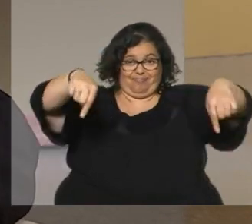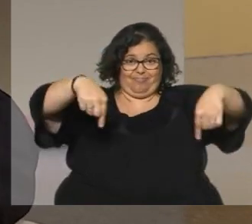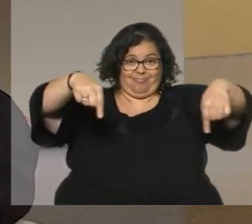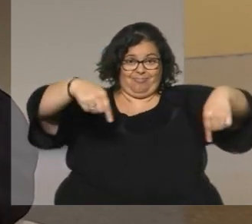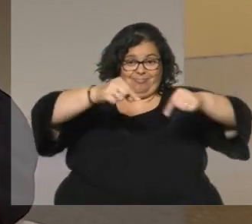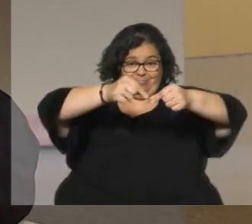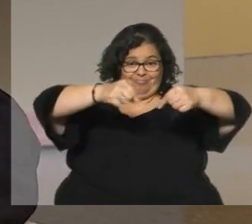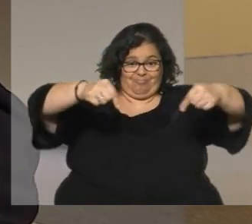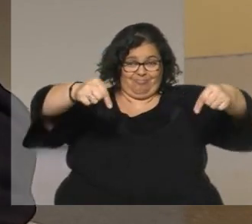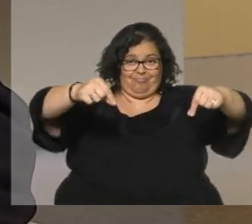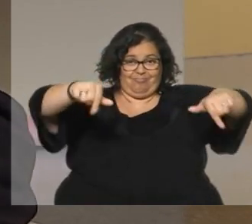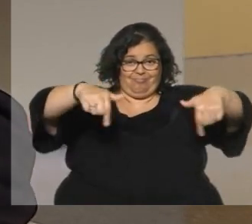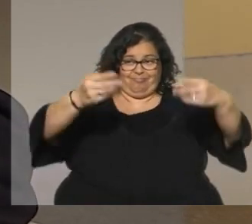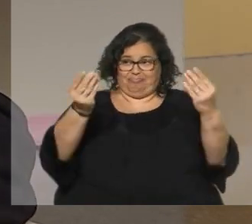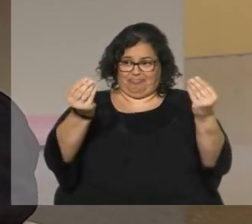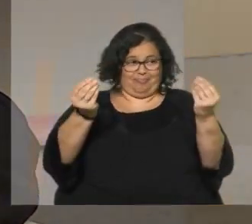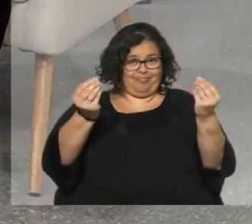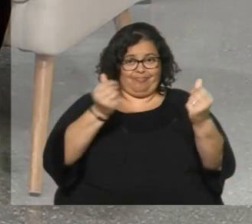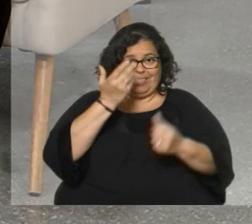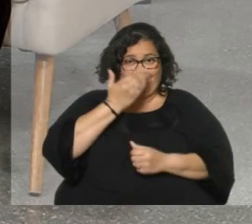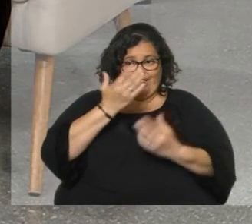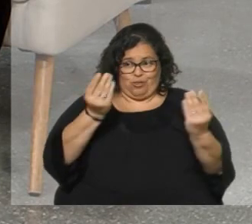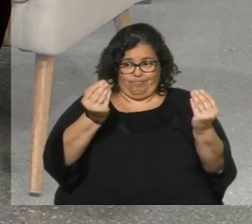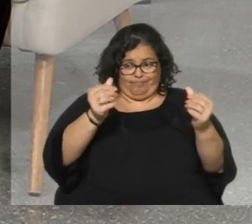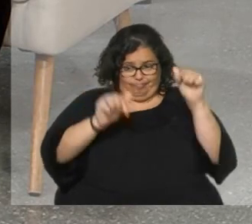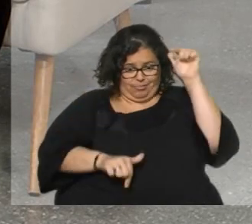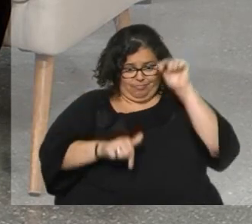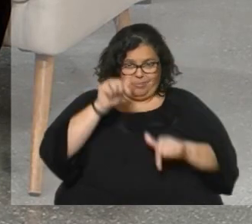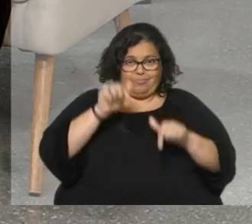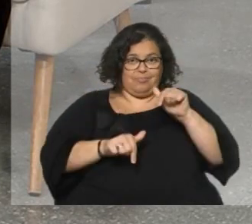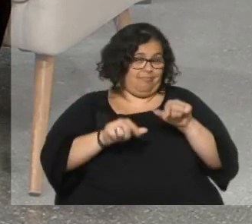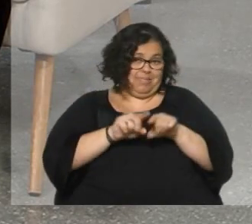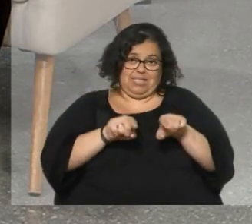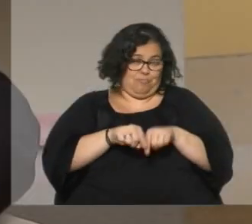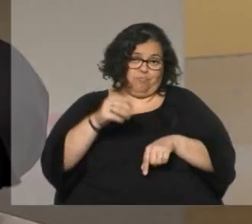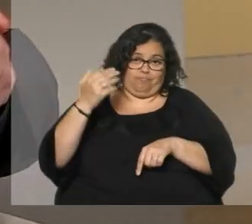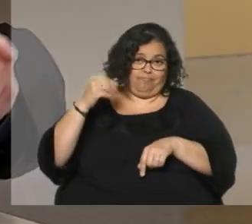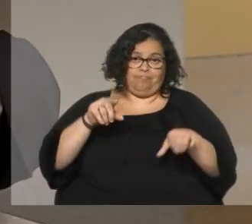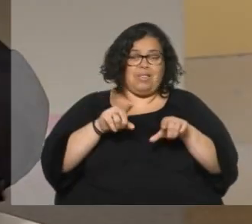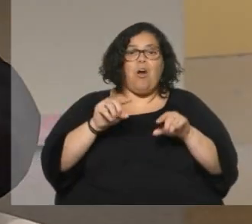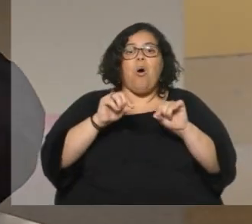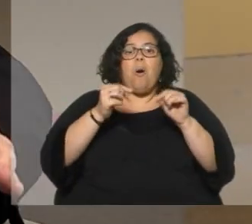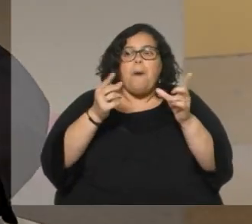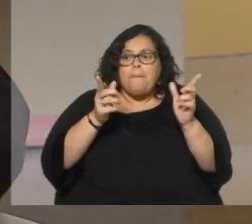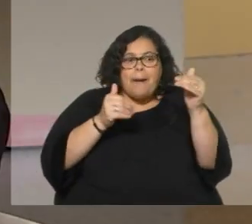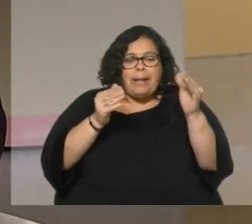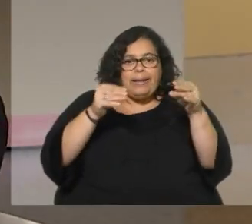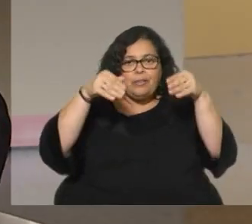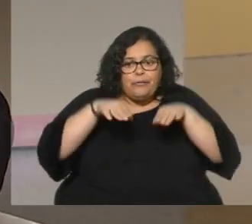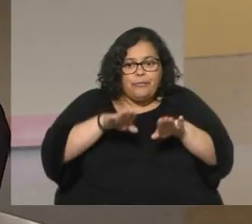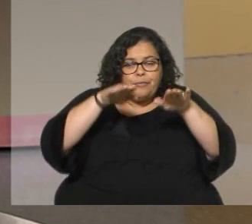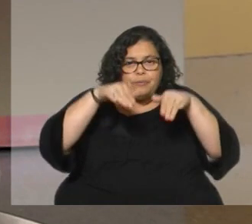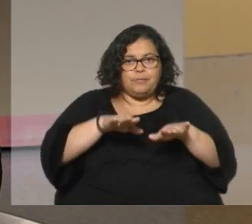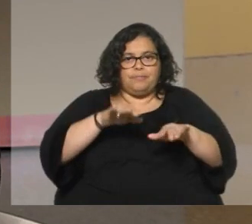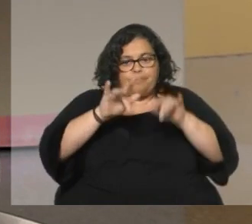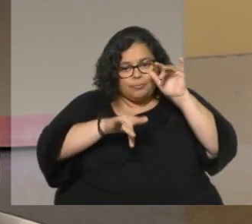enchastraba las manos con tinta aquellas teclas de la vieja máquina Underwood aquellos papelitos chiquititos que vos los ibas guardando